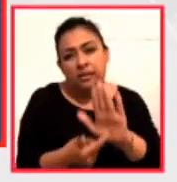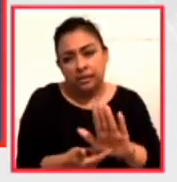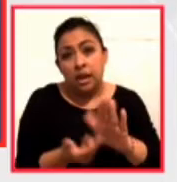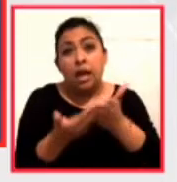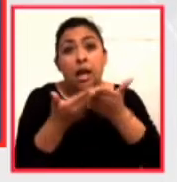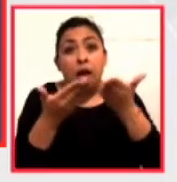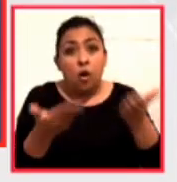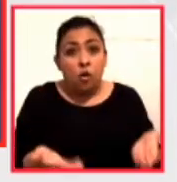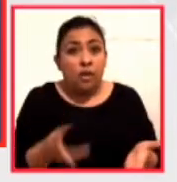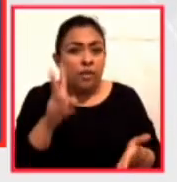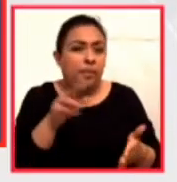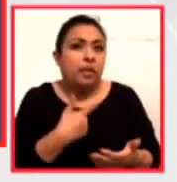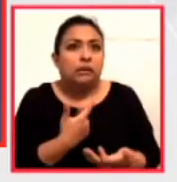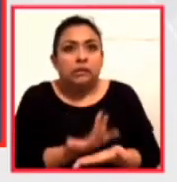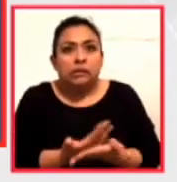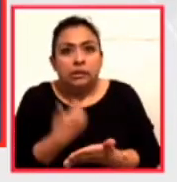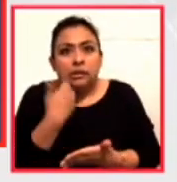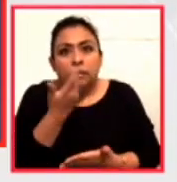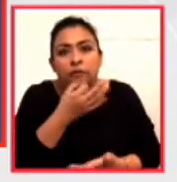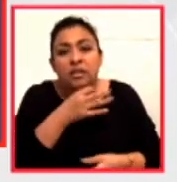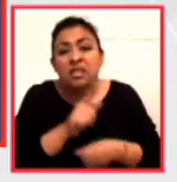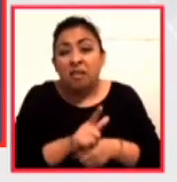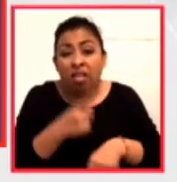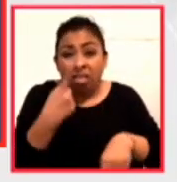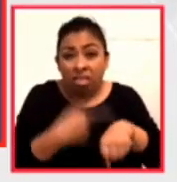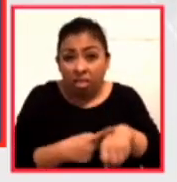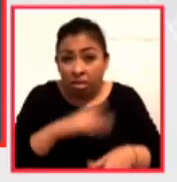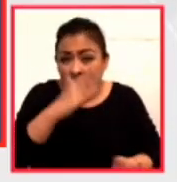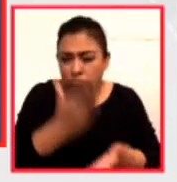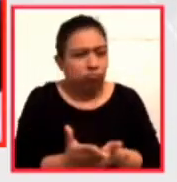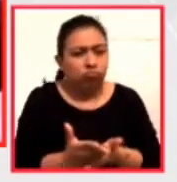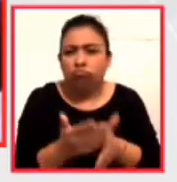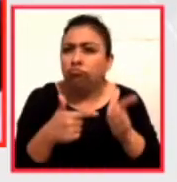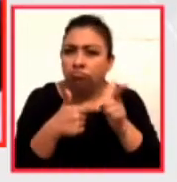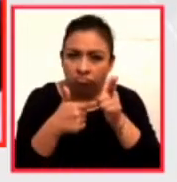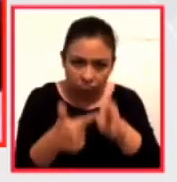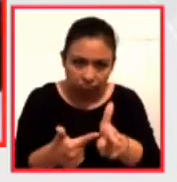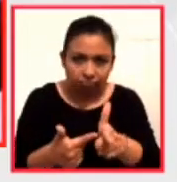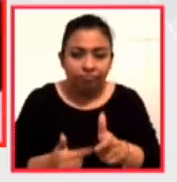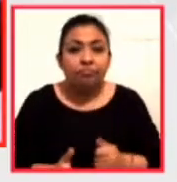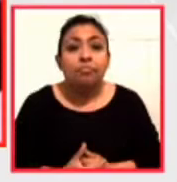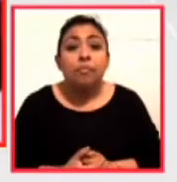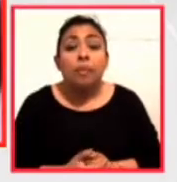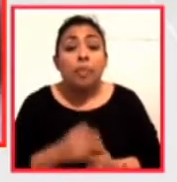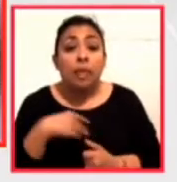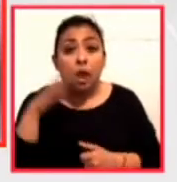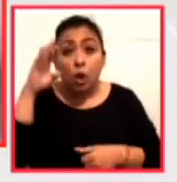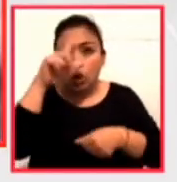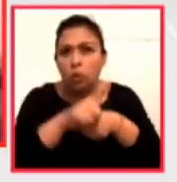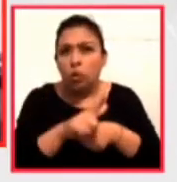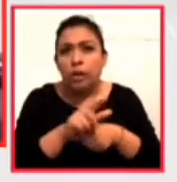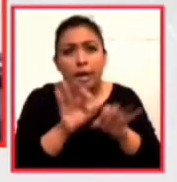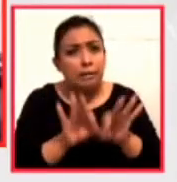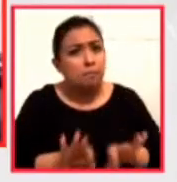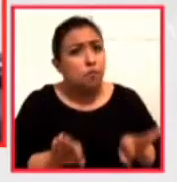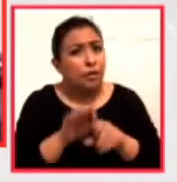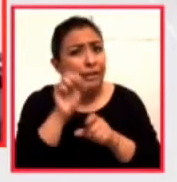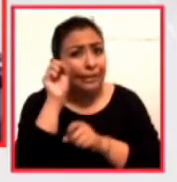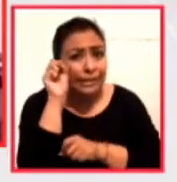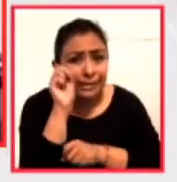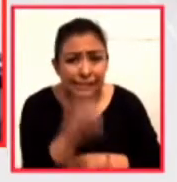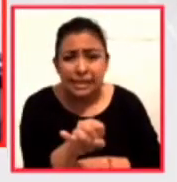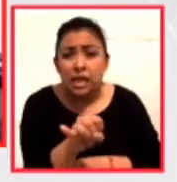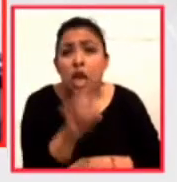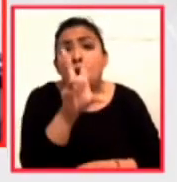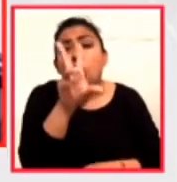evento tan esperado que la pandemia no la detiene. La cultura sí importa. La cultura no